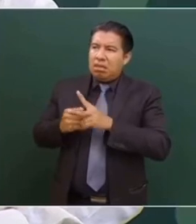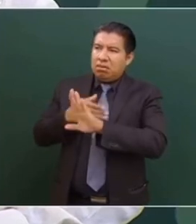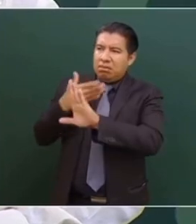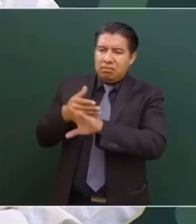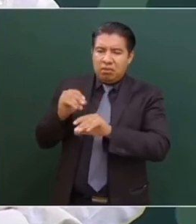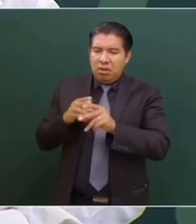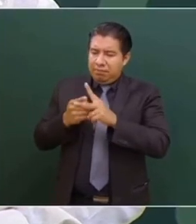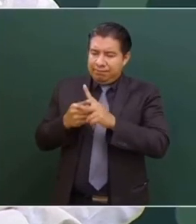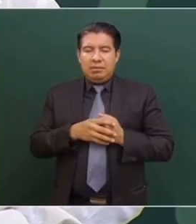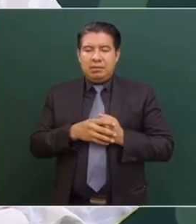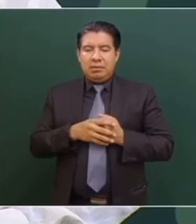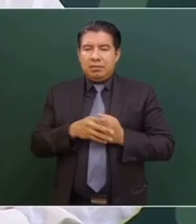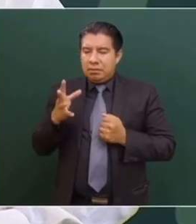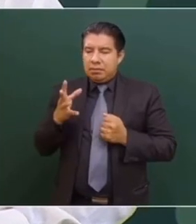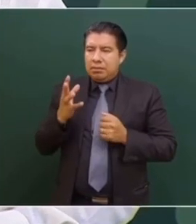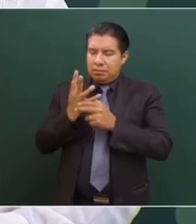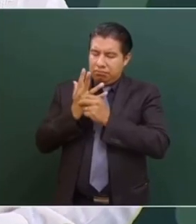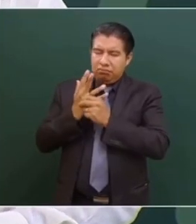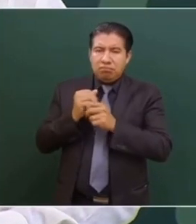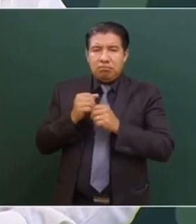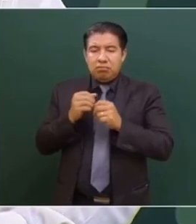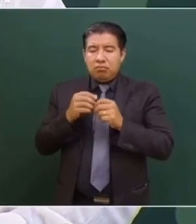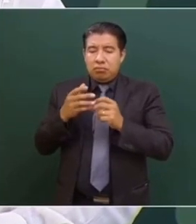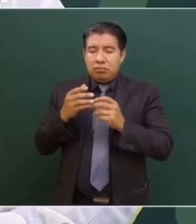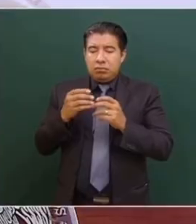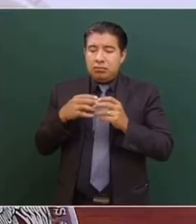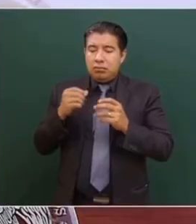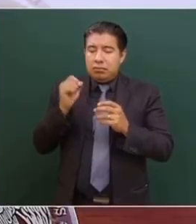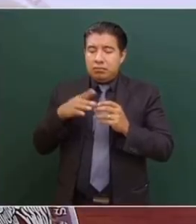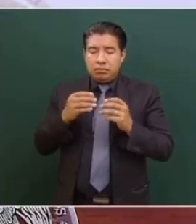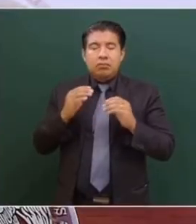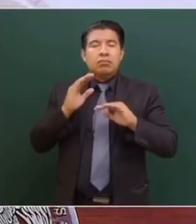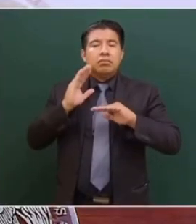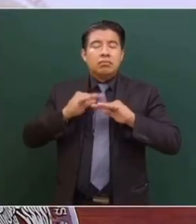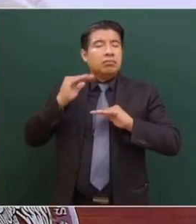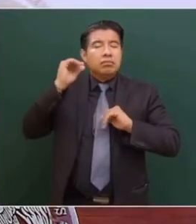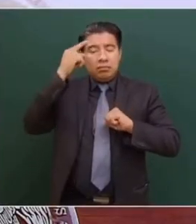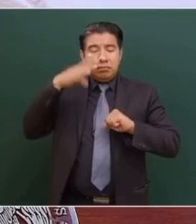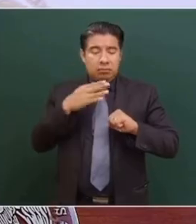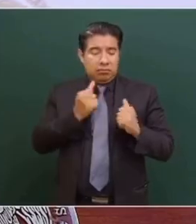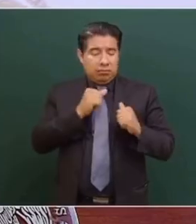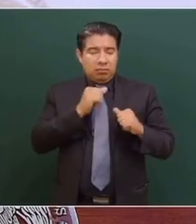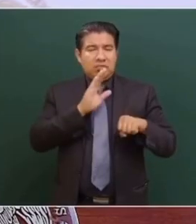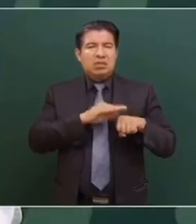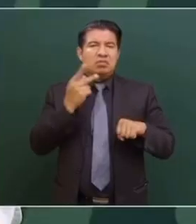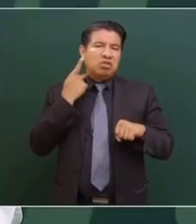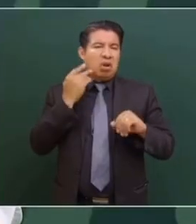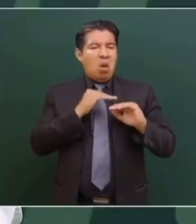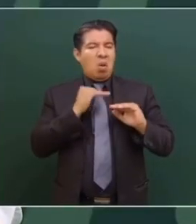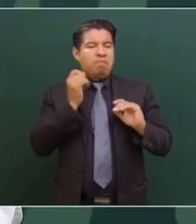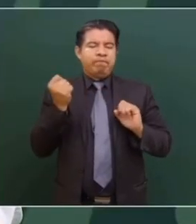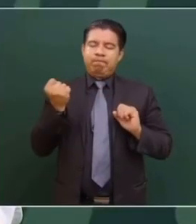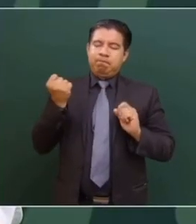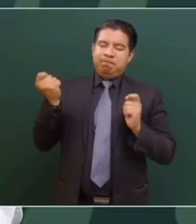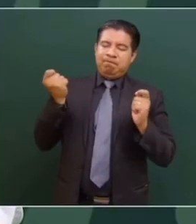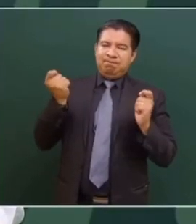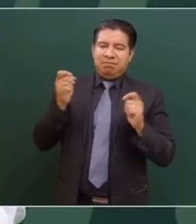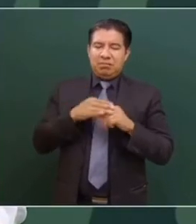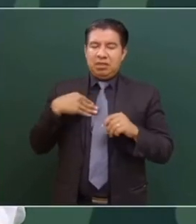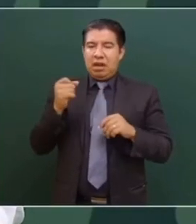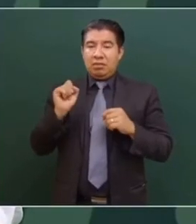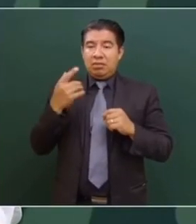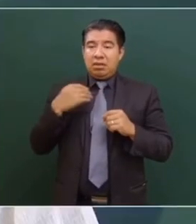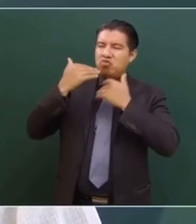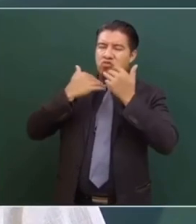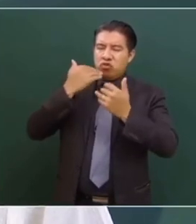se contabiliza todo con la aplicación de la máxima, de la AMPA, de la política y del periodismo. Pero la calumnia, cuando no mancha,